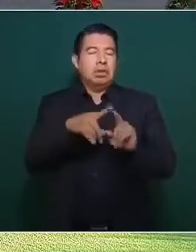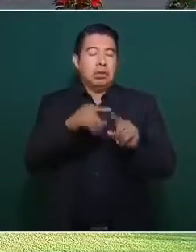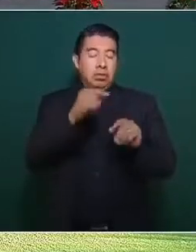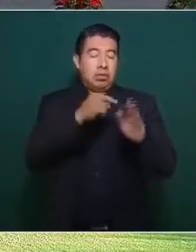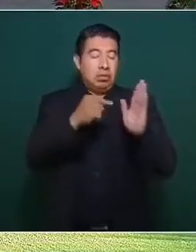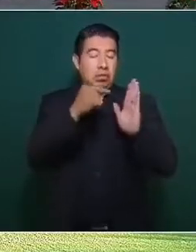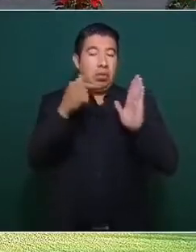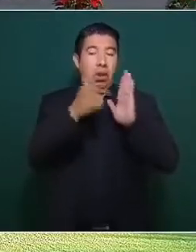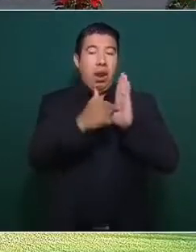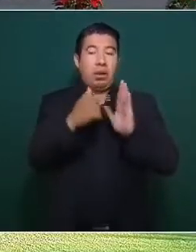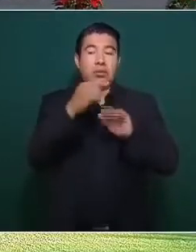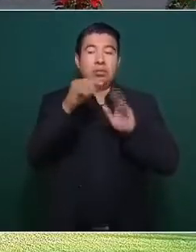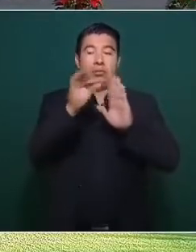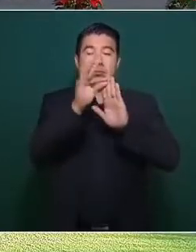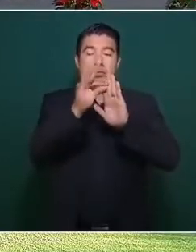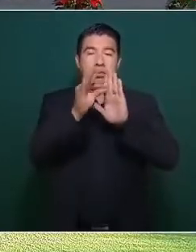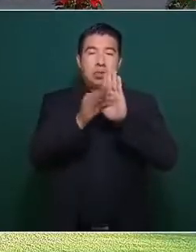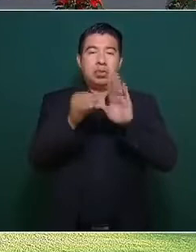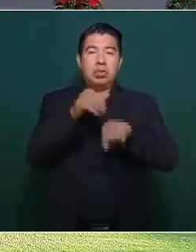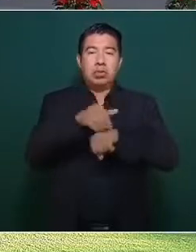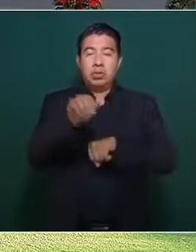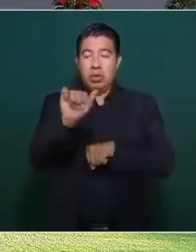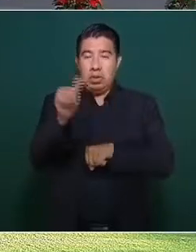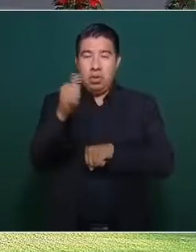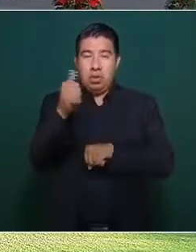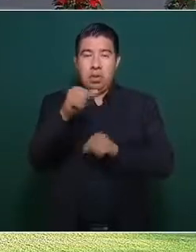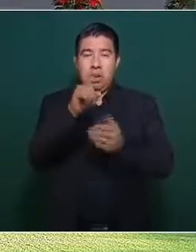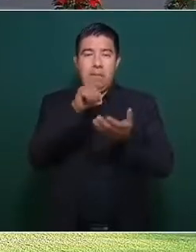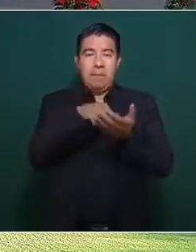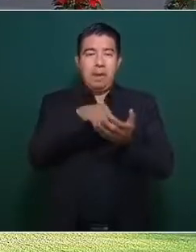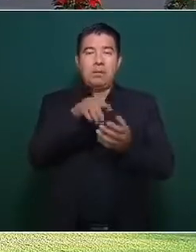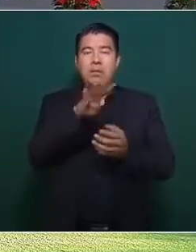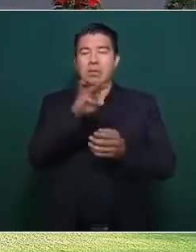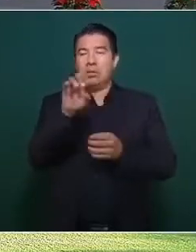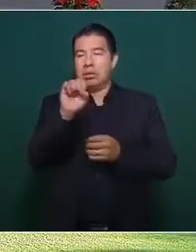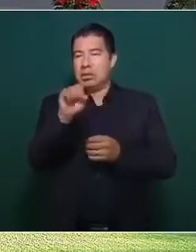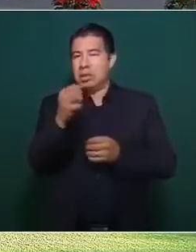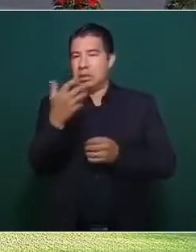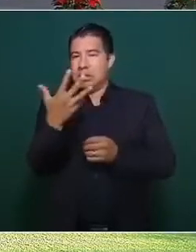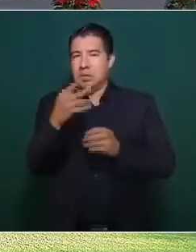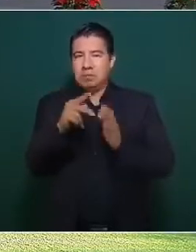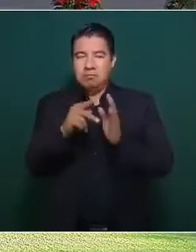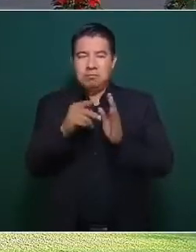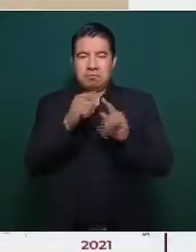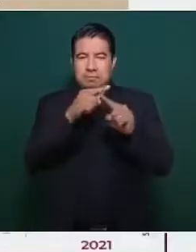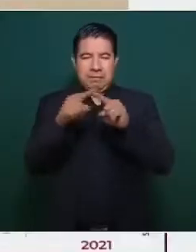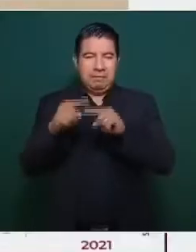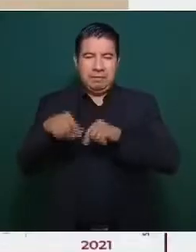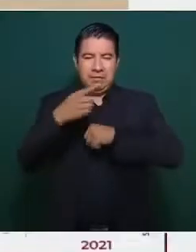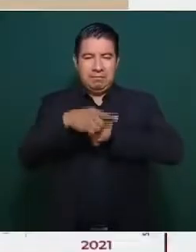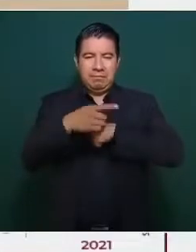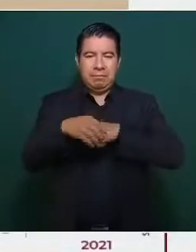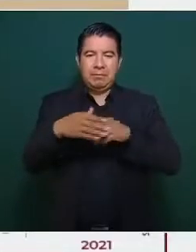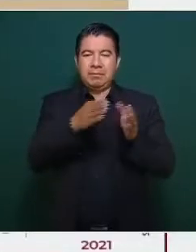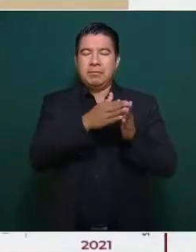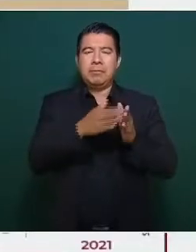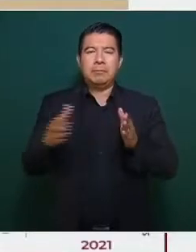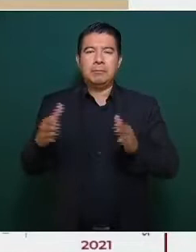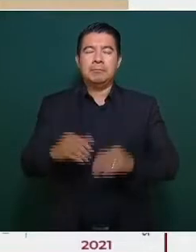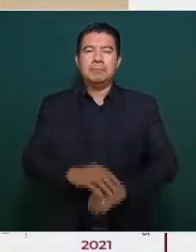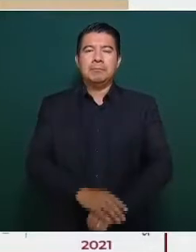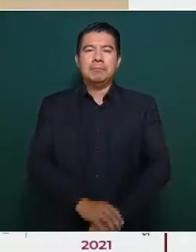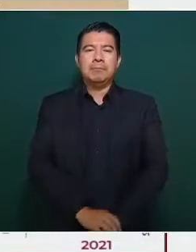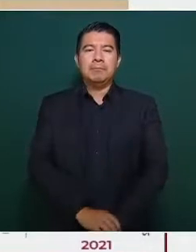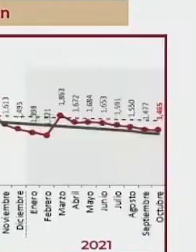con 1.465 delitos que se presentaron en el último mes que tenemos de